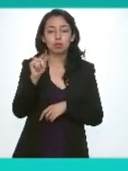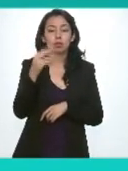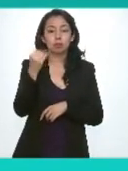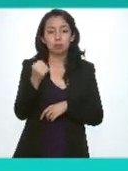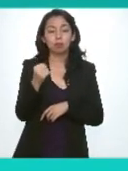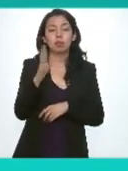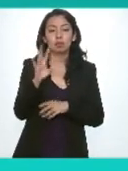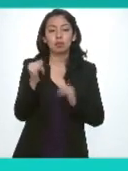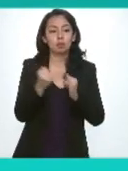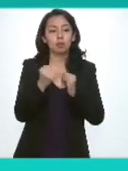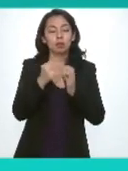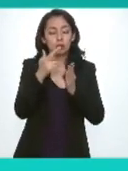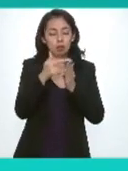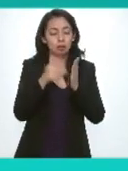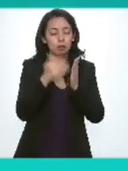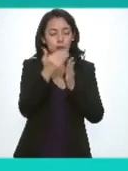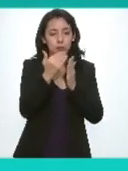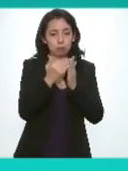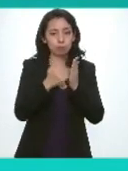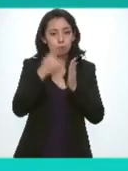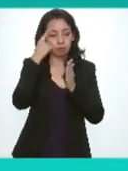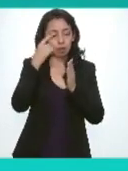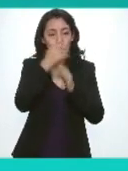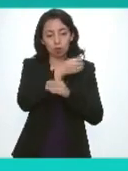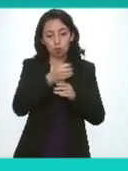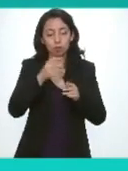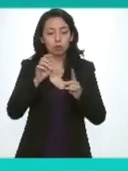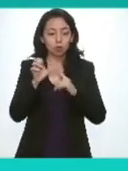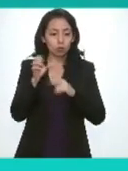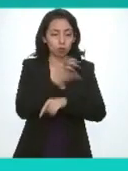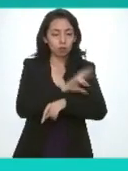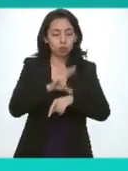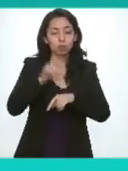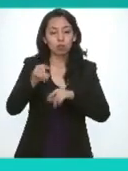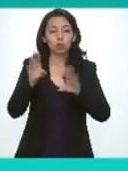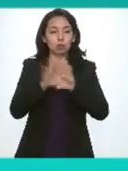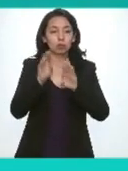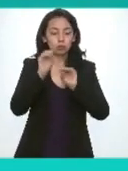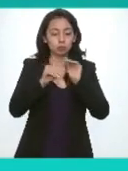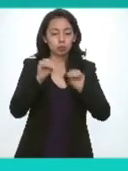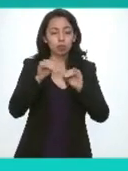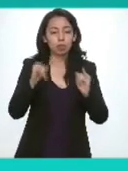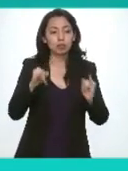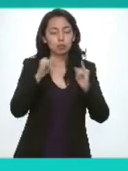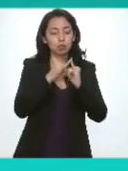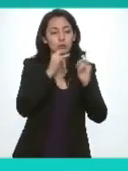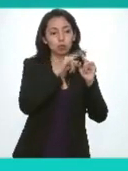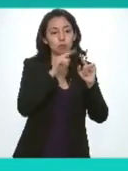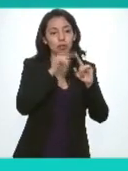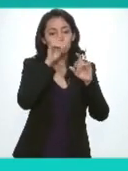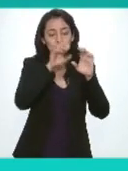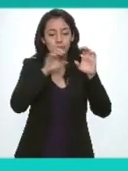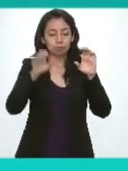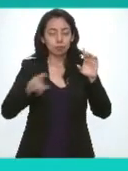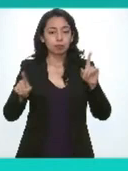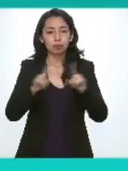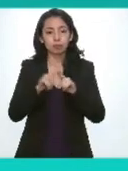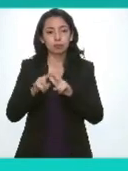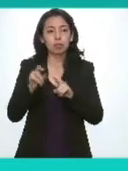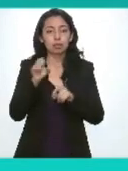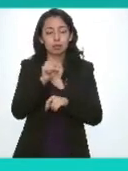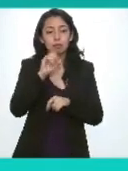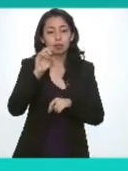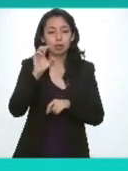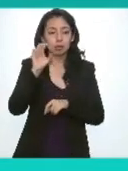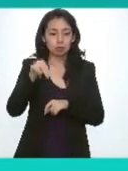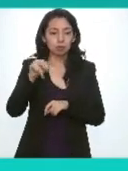79 de los lineamientos para la organización coordinación y funcionamiento de las instancias de los integrantes del sistema